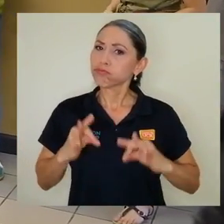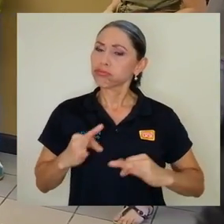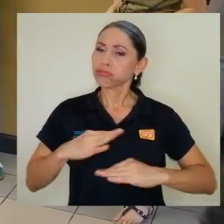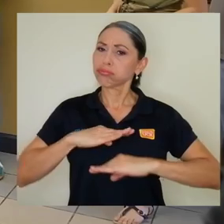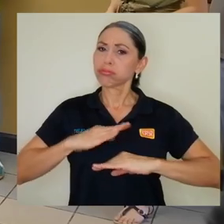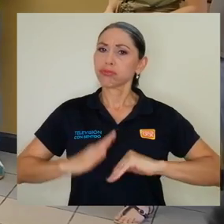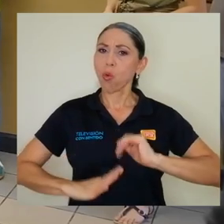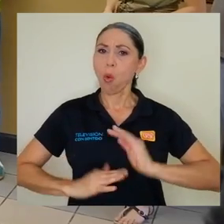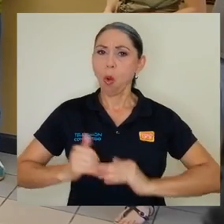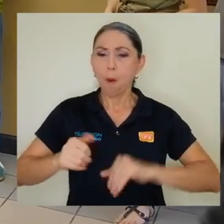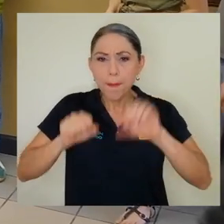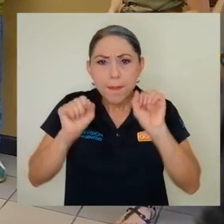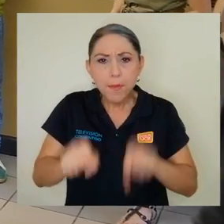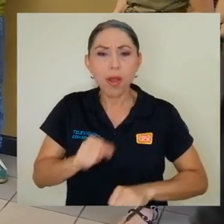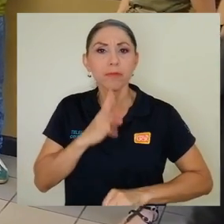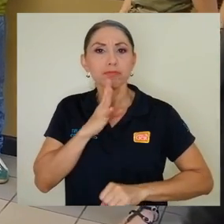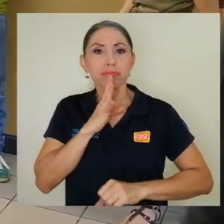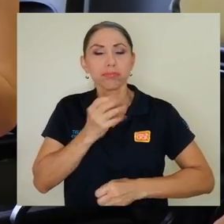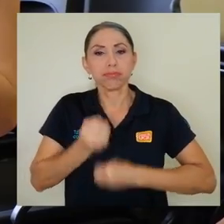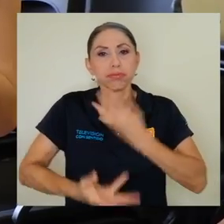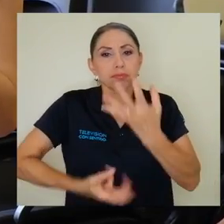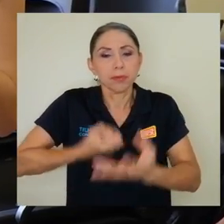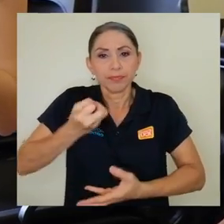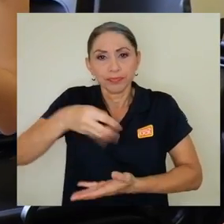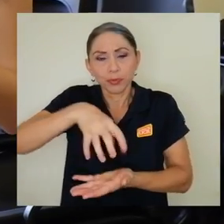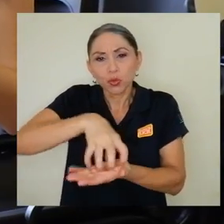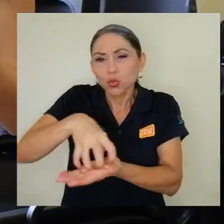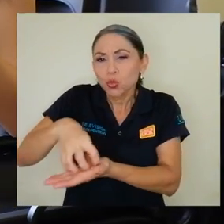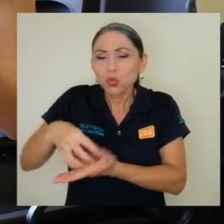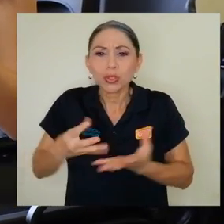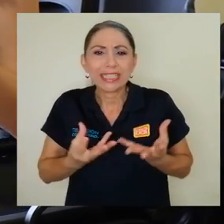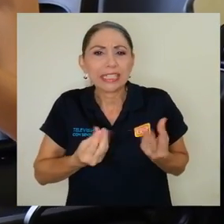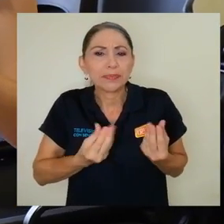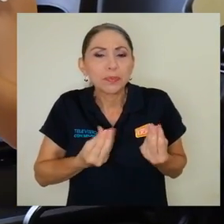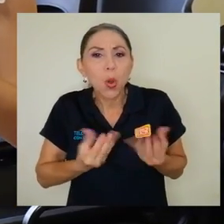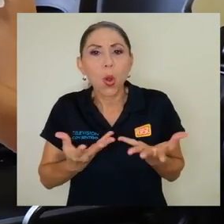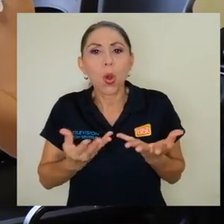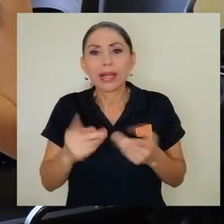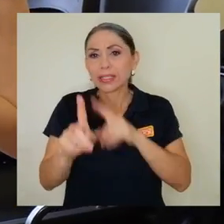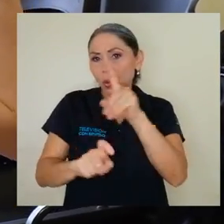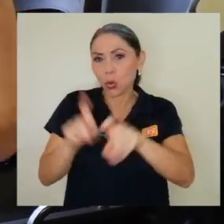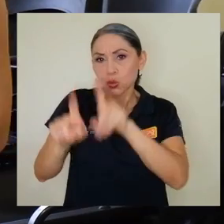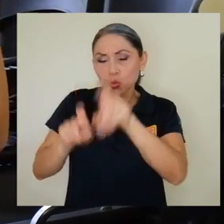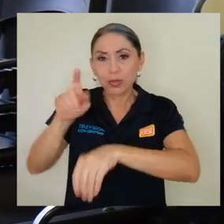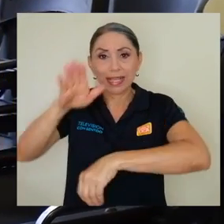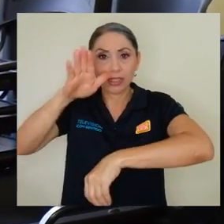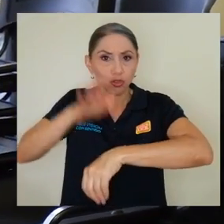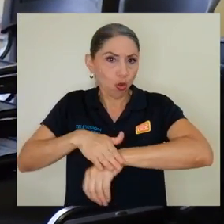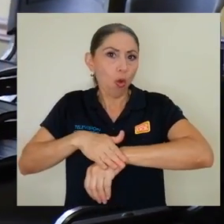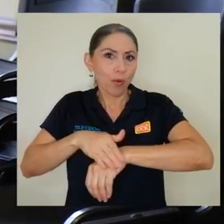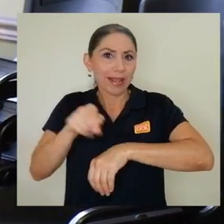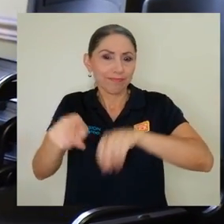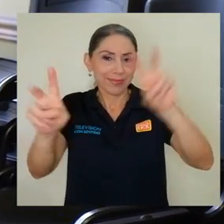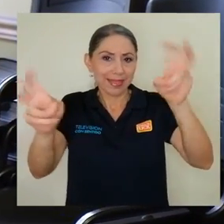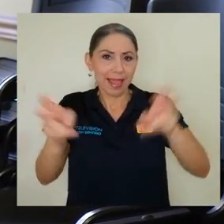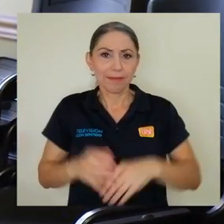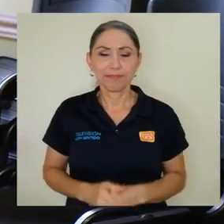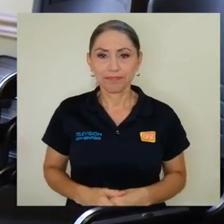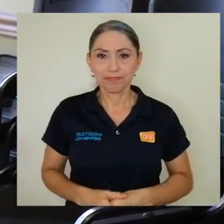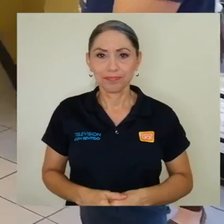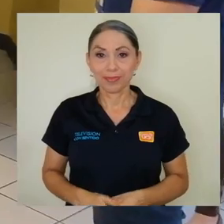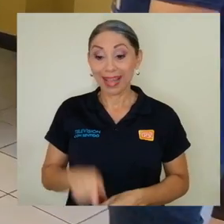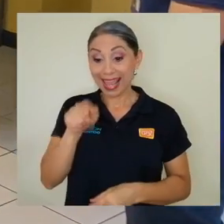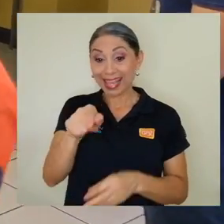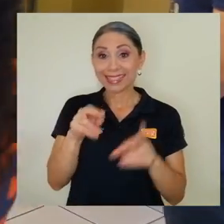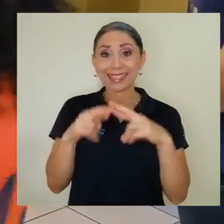de poder expresar todas aquellas dudas, temores, consultas alrededor de la temática que se aborda.